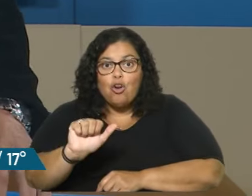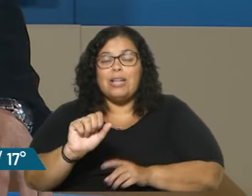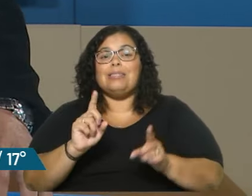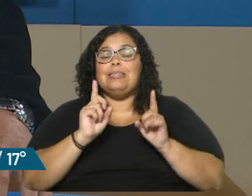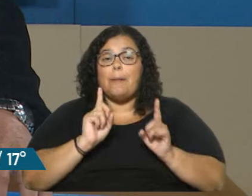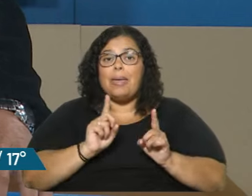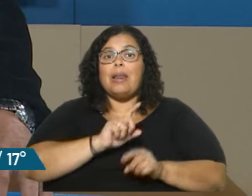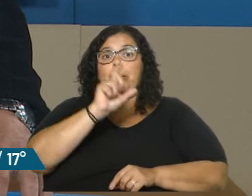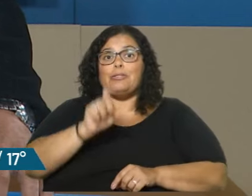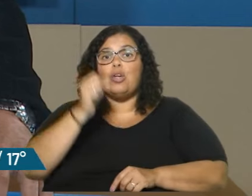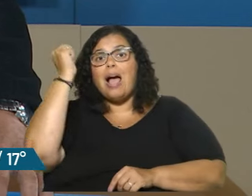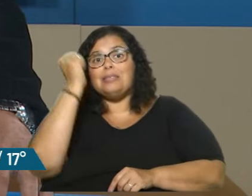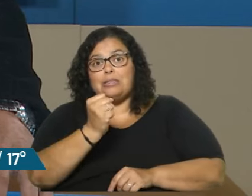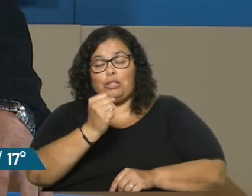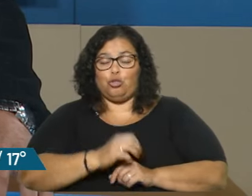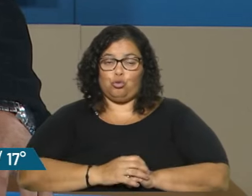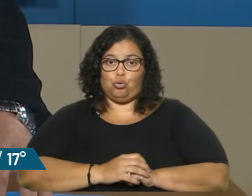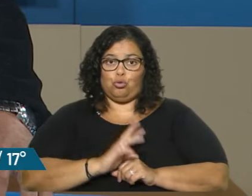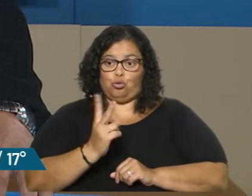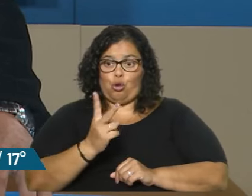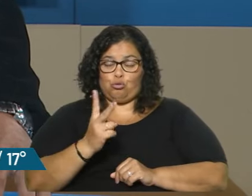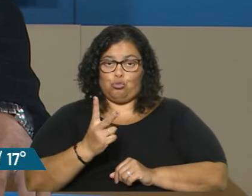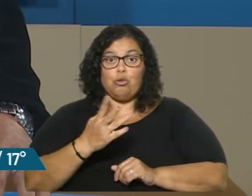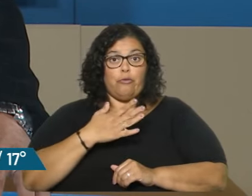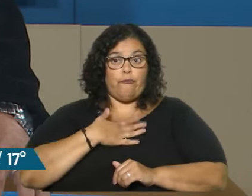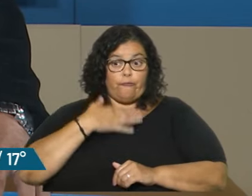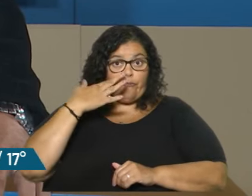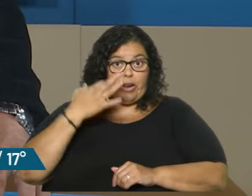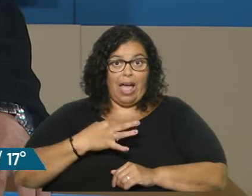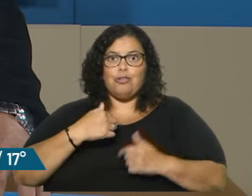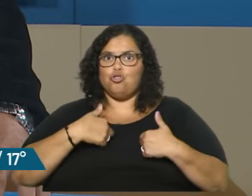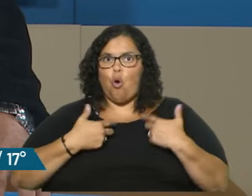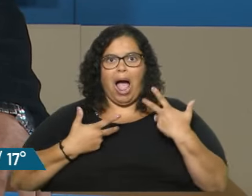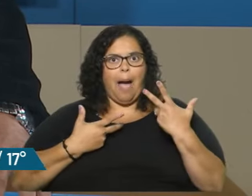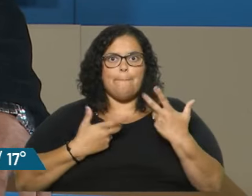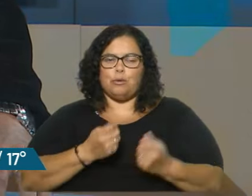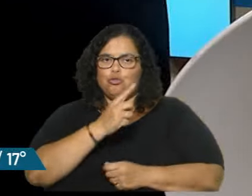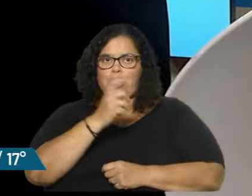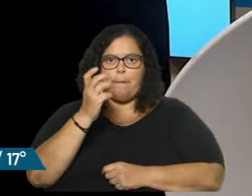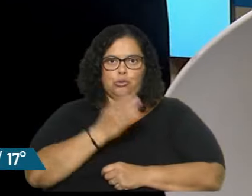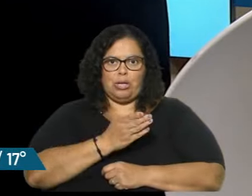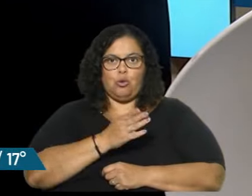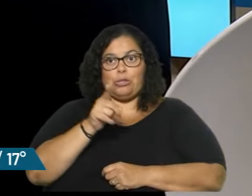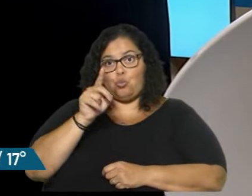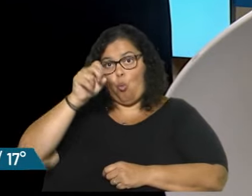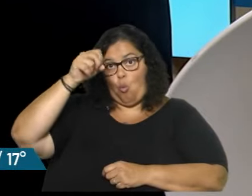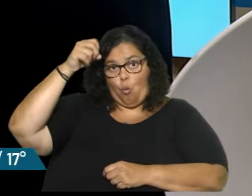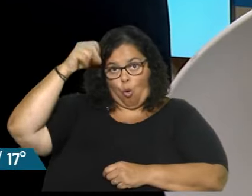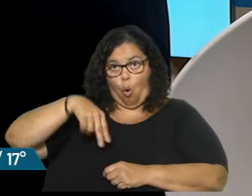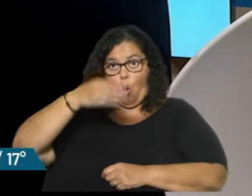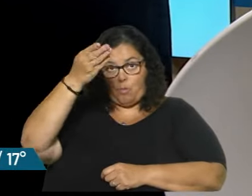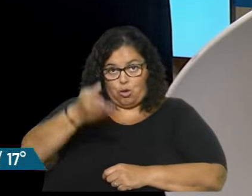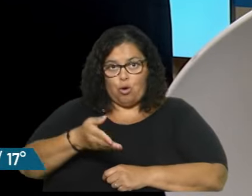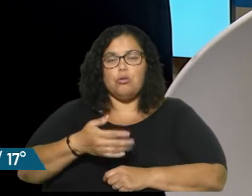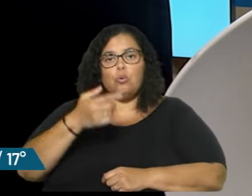para homicidas, asesinos. Yo, sinceramente, y la apoyo plenamente. ¿Su opinión personal es está de acuerdo con la cadena perpetua?